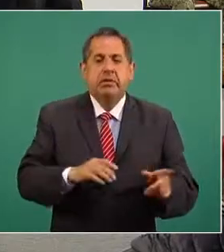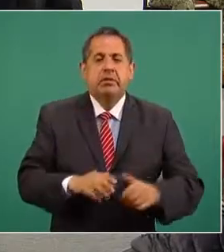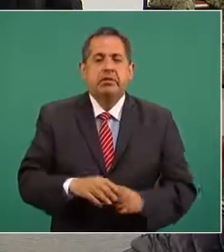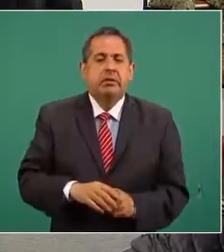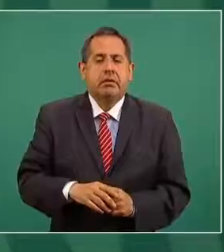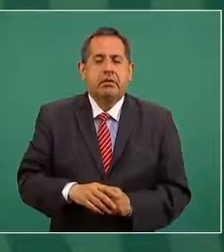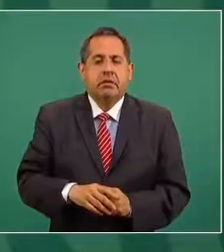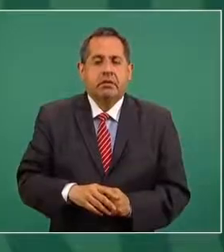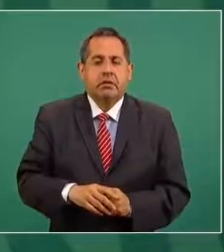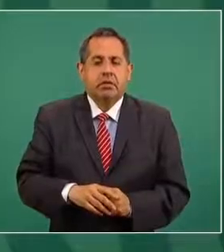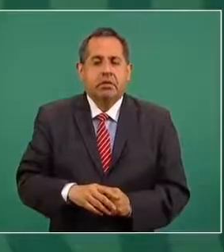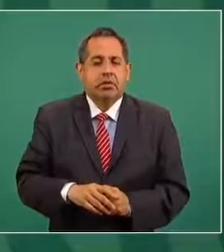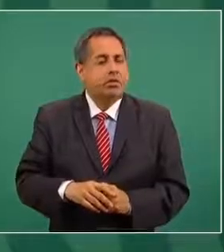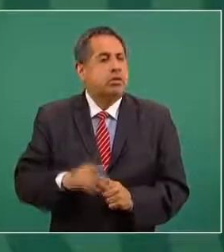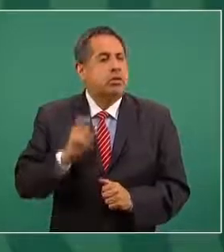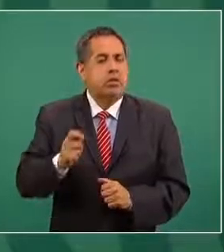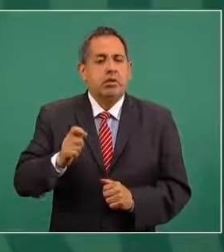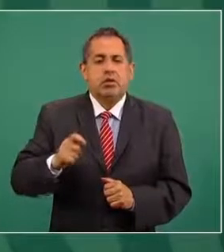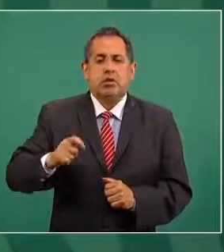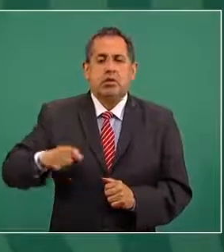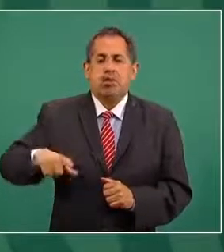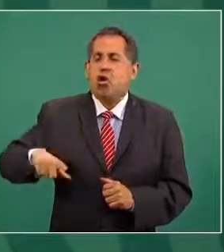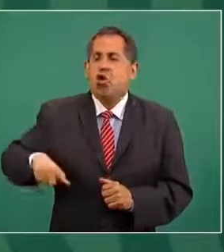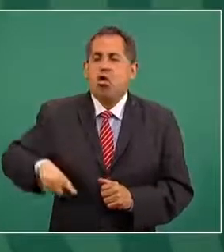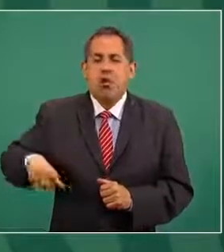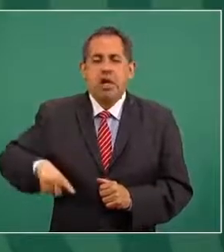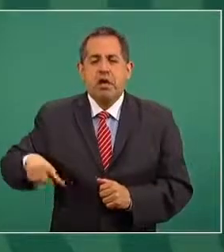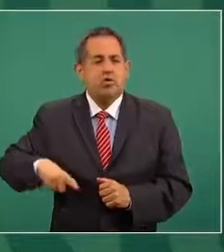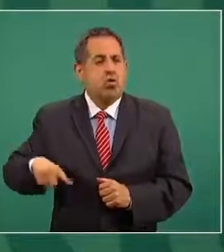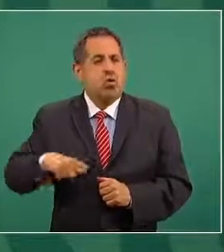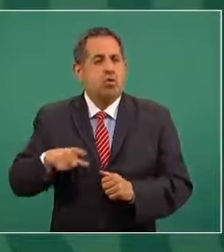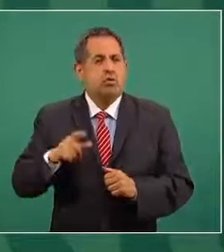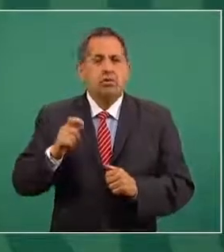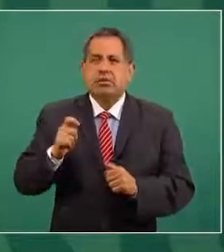que los gobiernos son muy grandes,